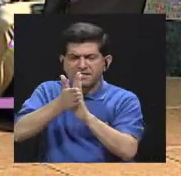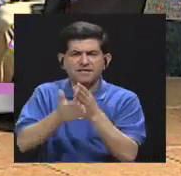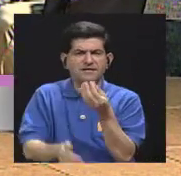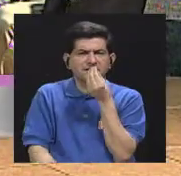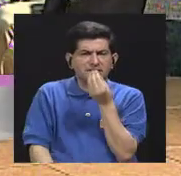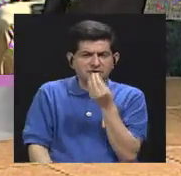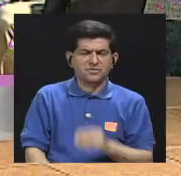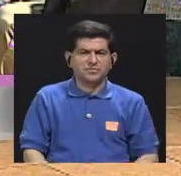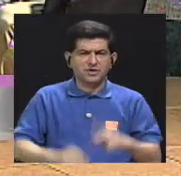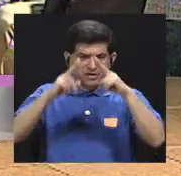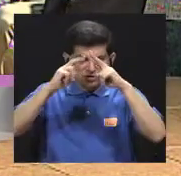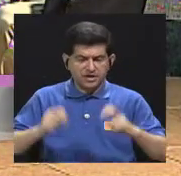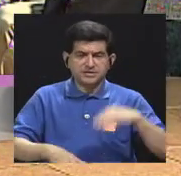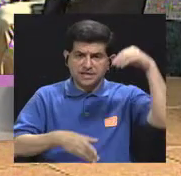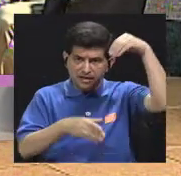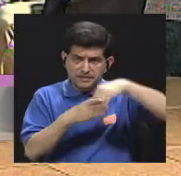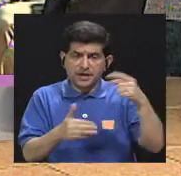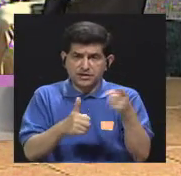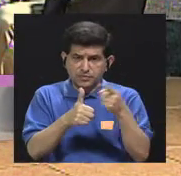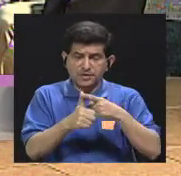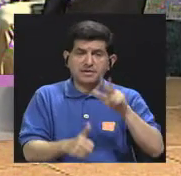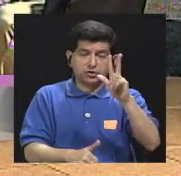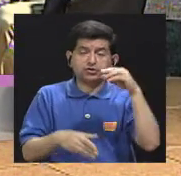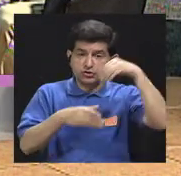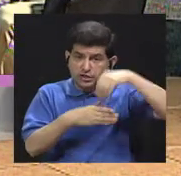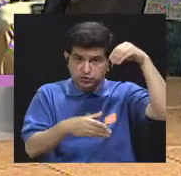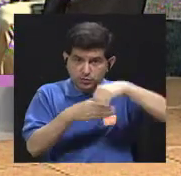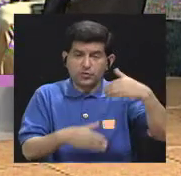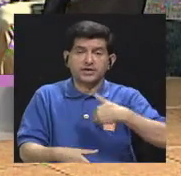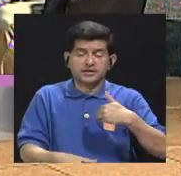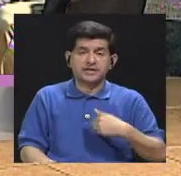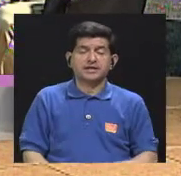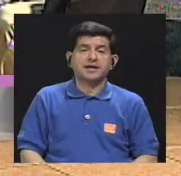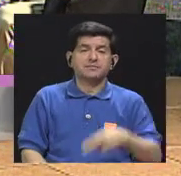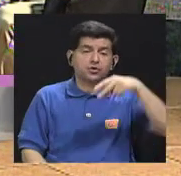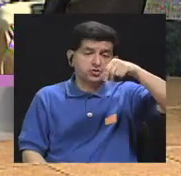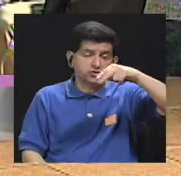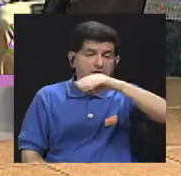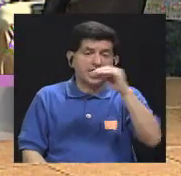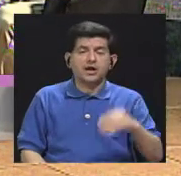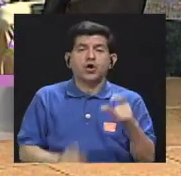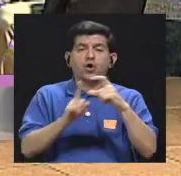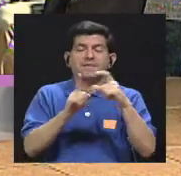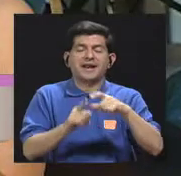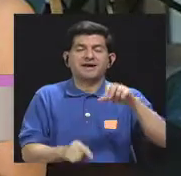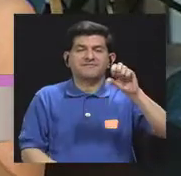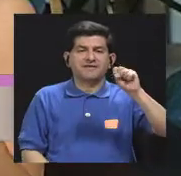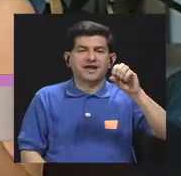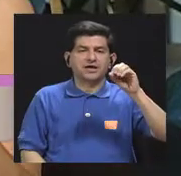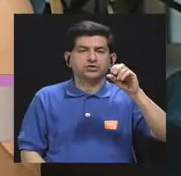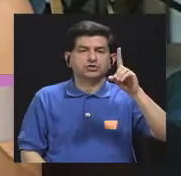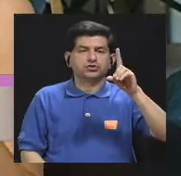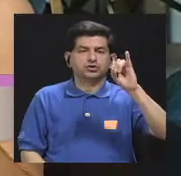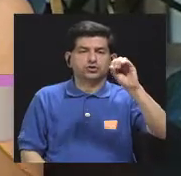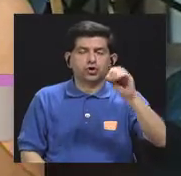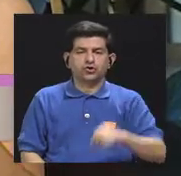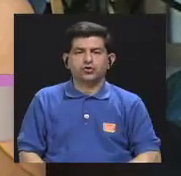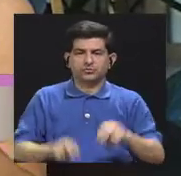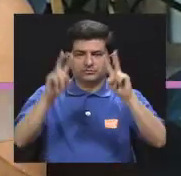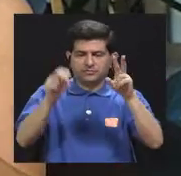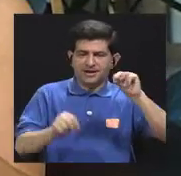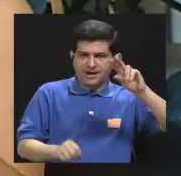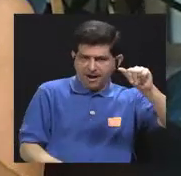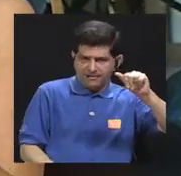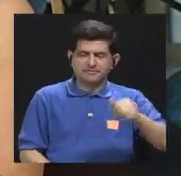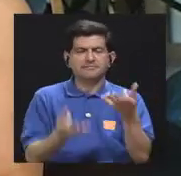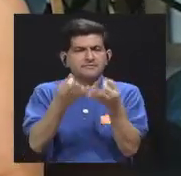los alimentos y revisar si dentro de los primeros tres ingredientes tenemos sal o la palabra sodio y este si es